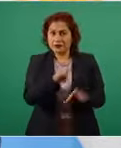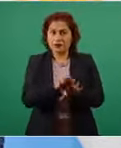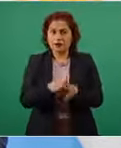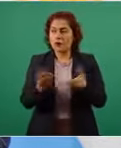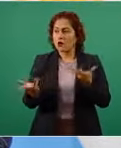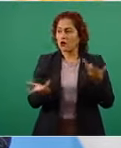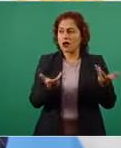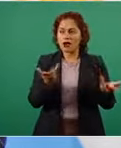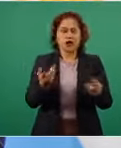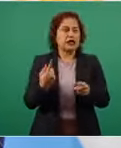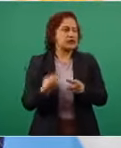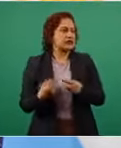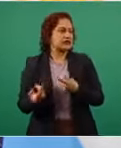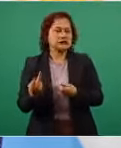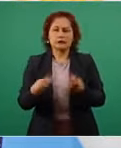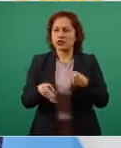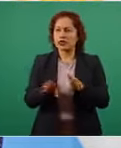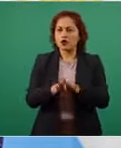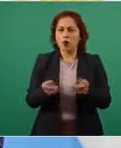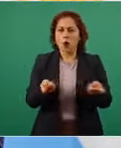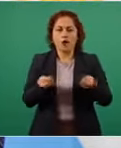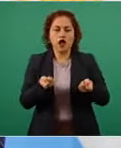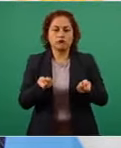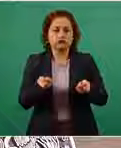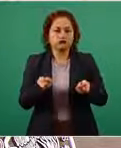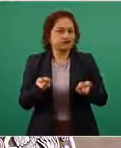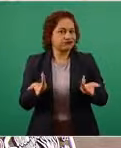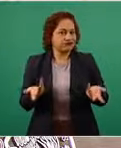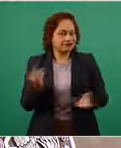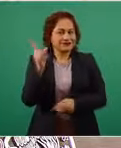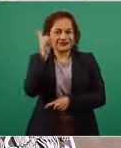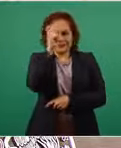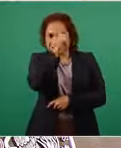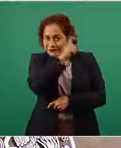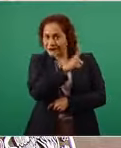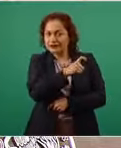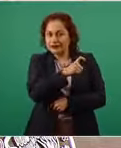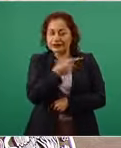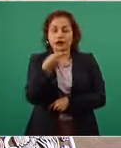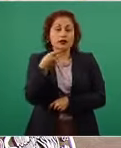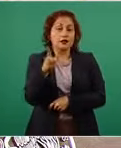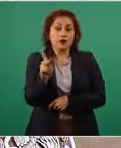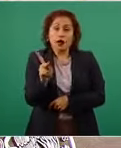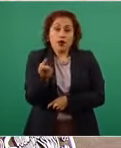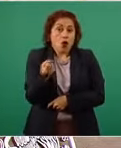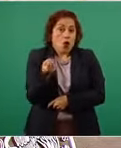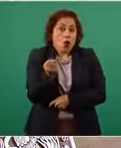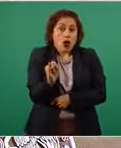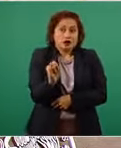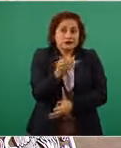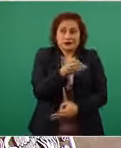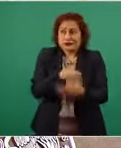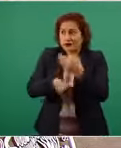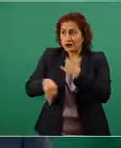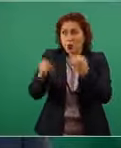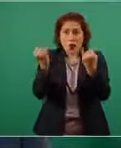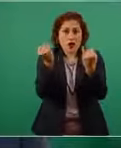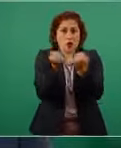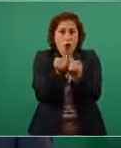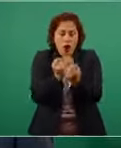y por lo tanto todos debimos ir aprendiendo en el camino cómo enfrentar